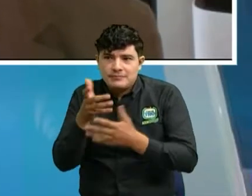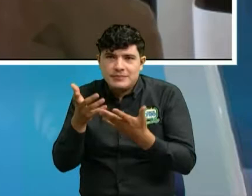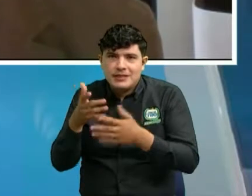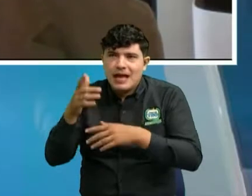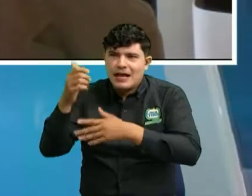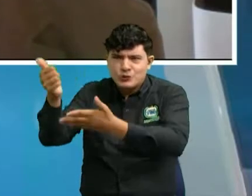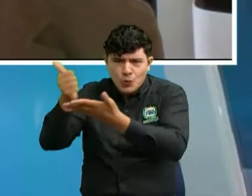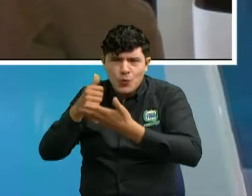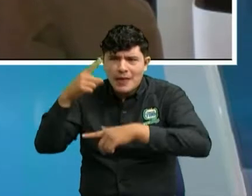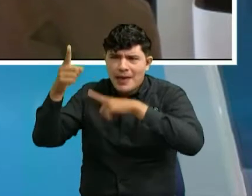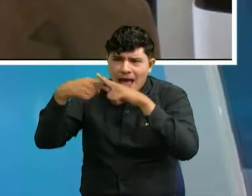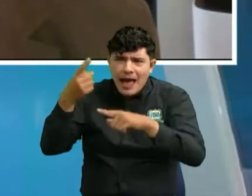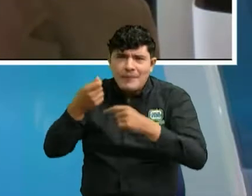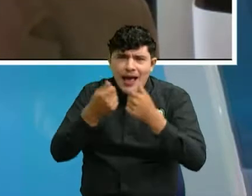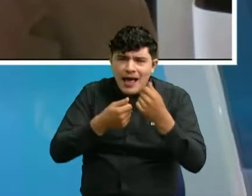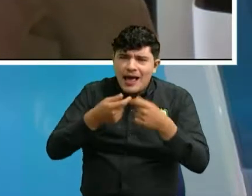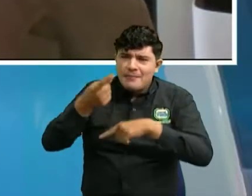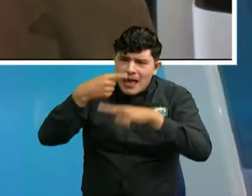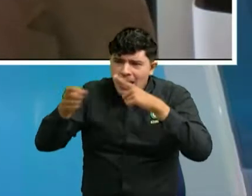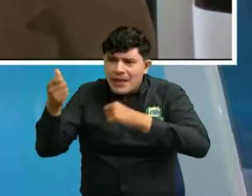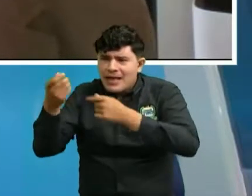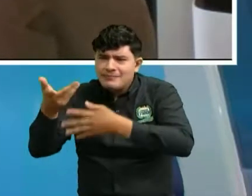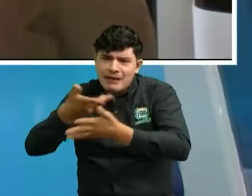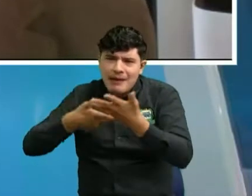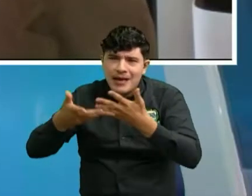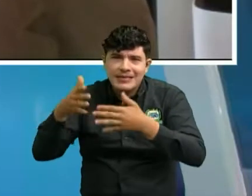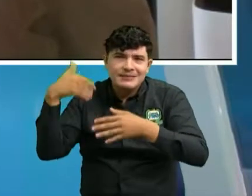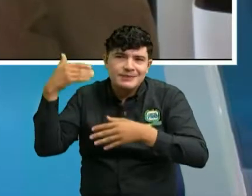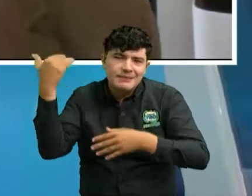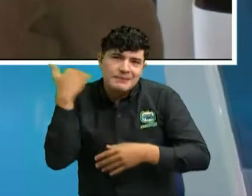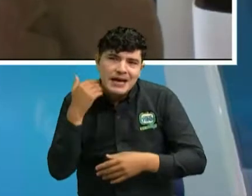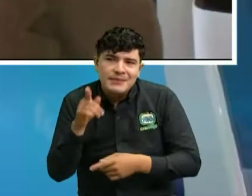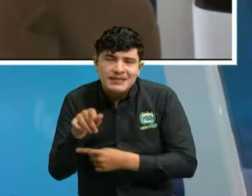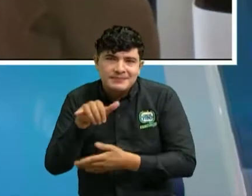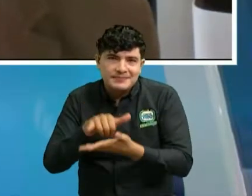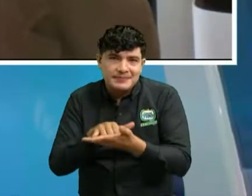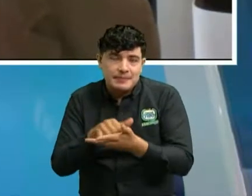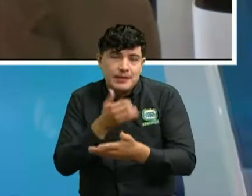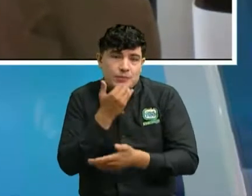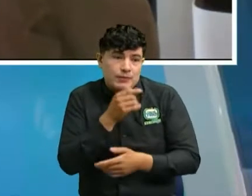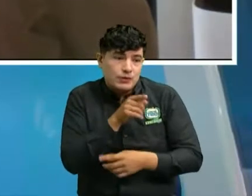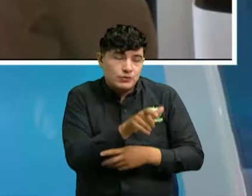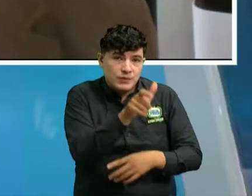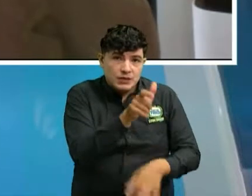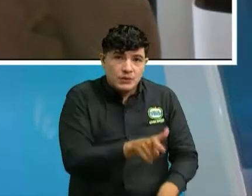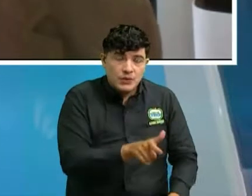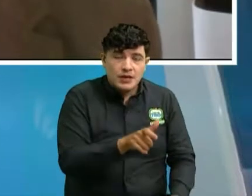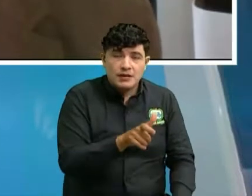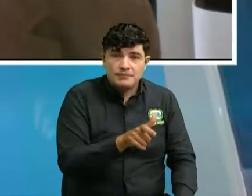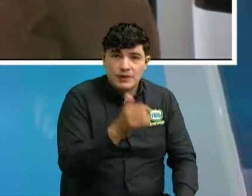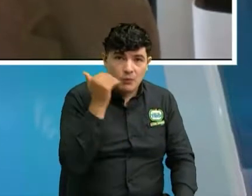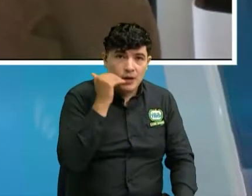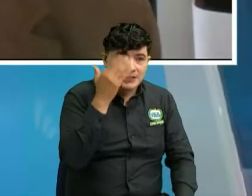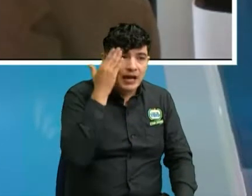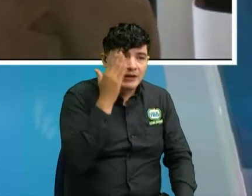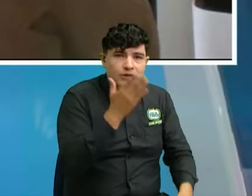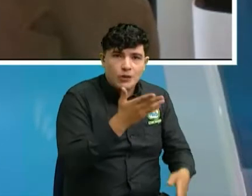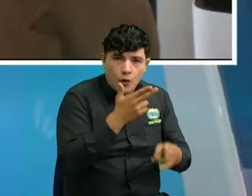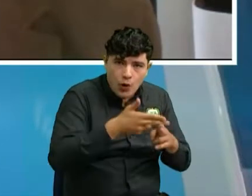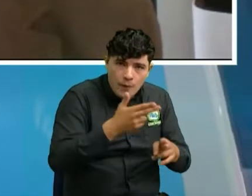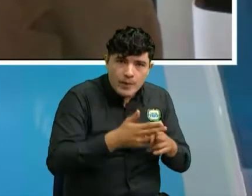sabemos cómo sería la relación de la señora claramente si ella tiene unos datos si sabe cómo se llama dónde reside